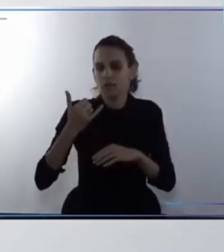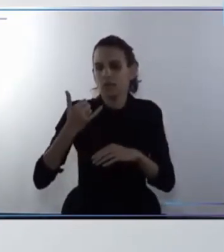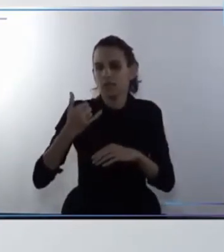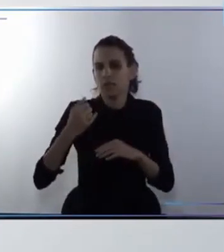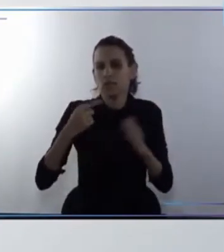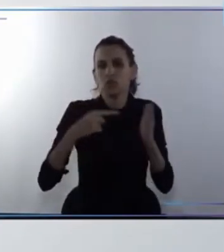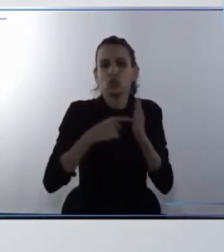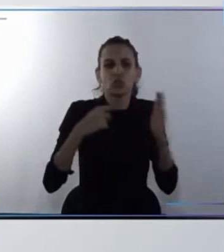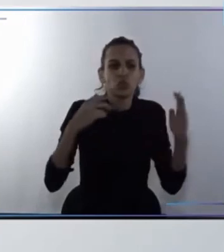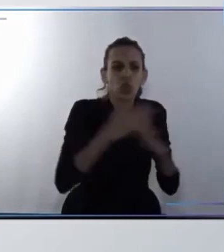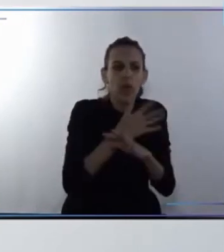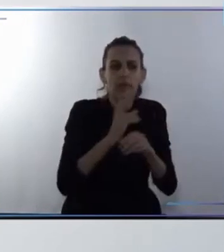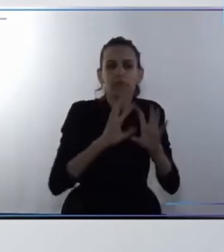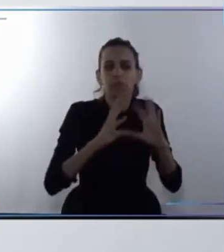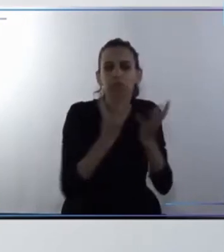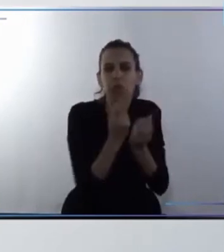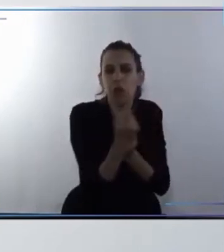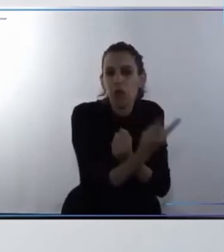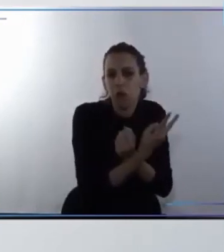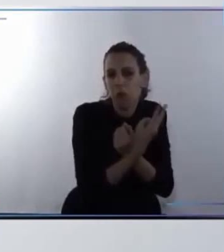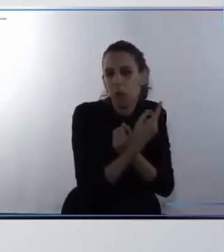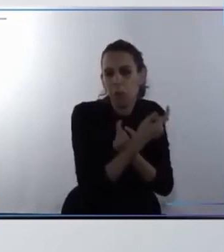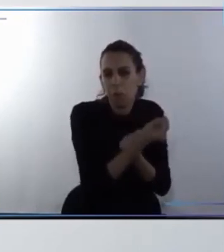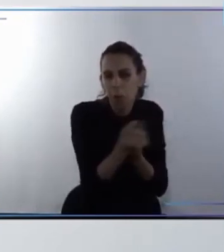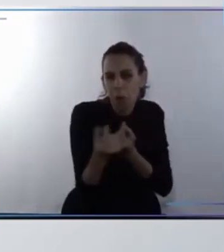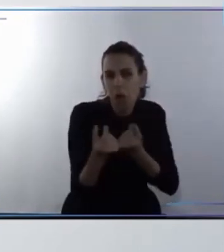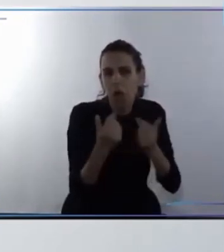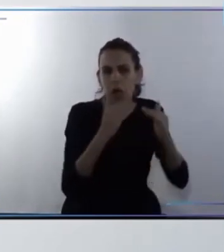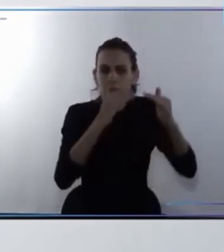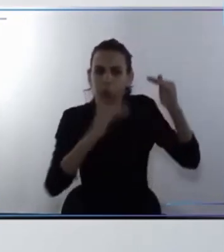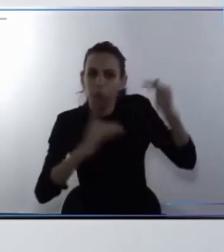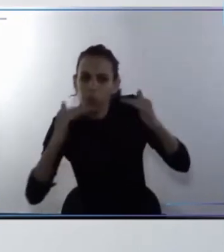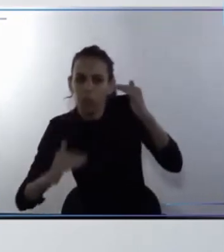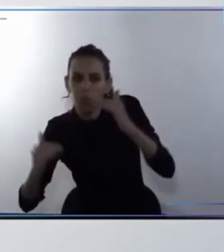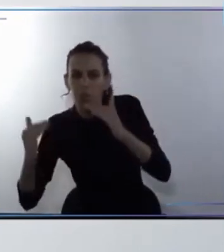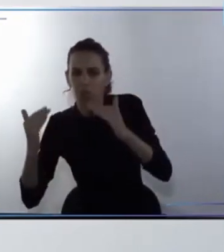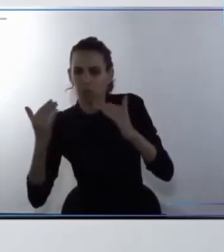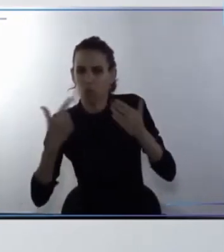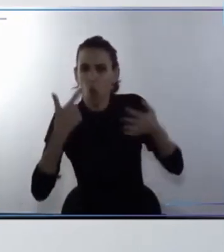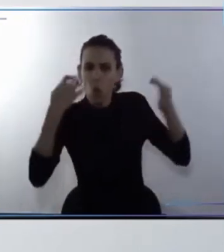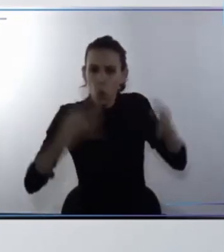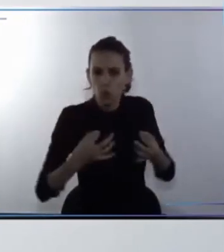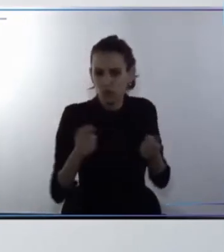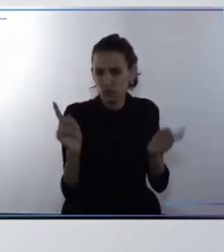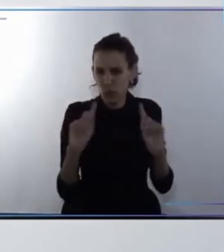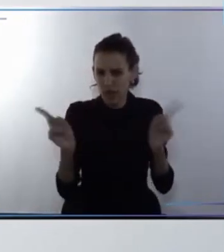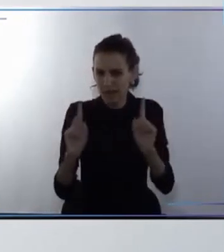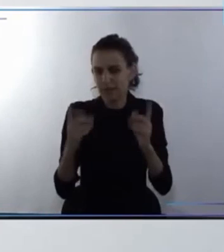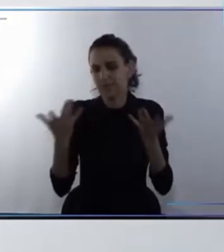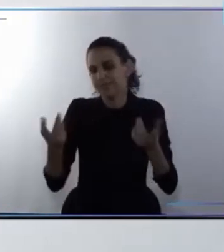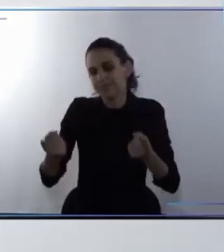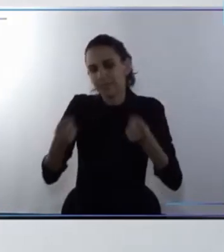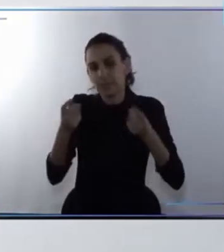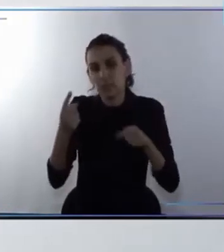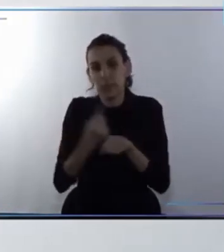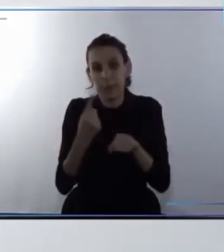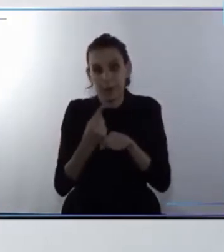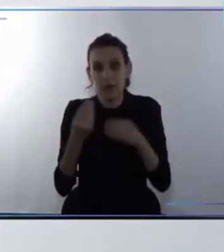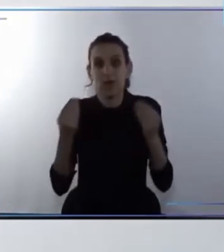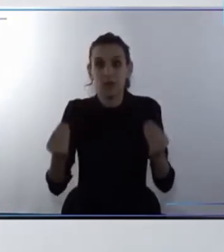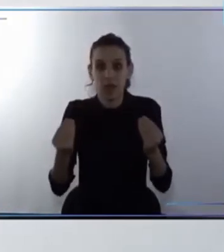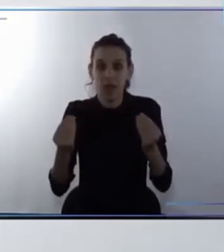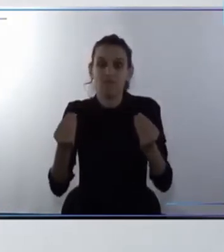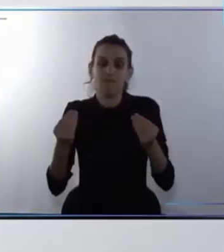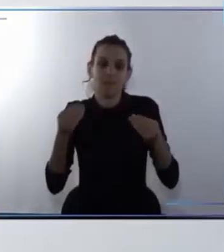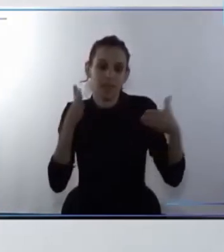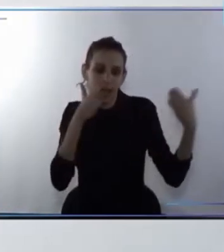sostenibles menos ecológicas menos igualitarias y menos justas entonces es necesario en primer lugar el convencimiento de que este es el